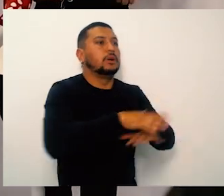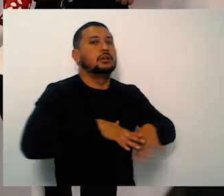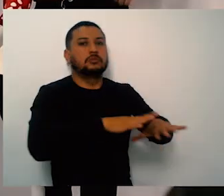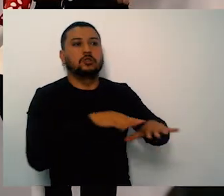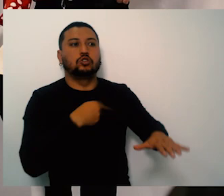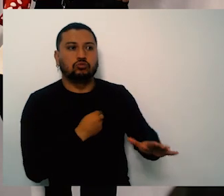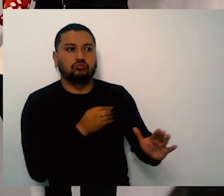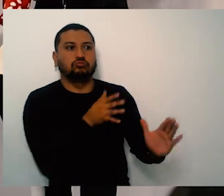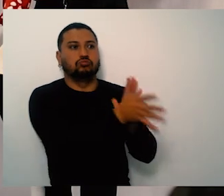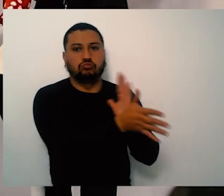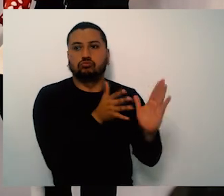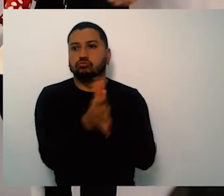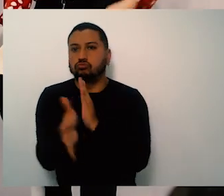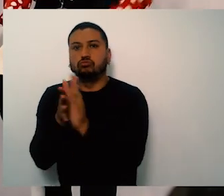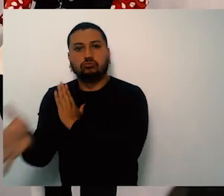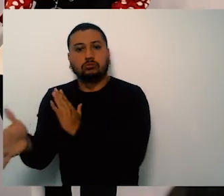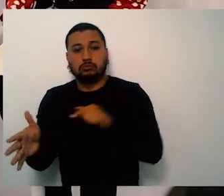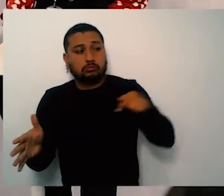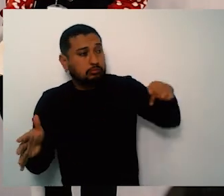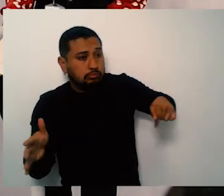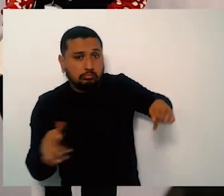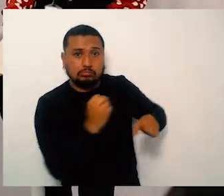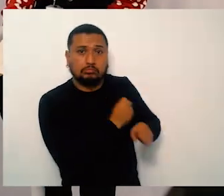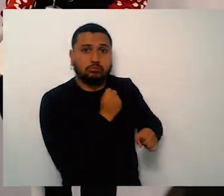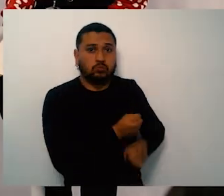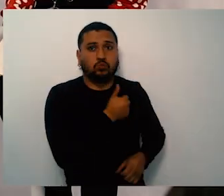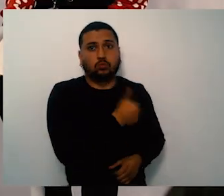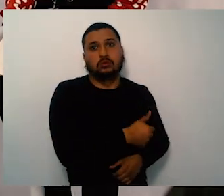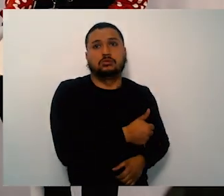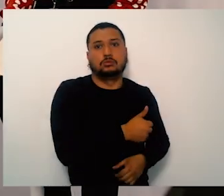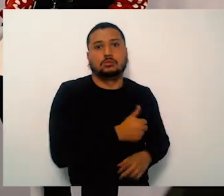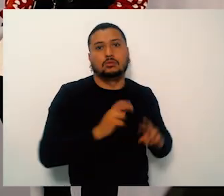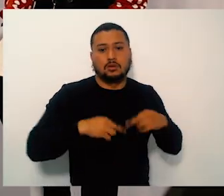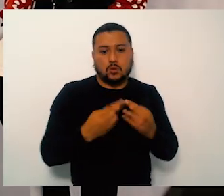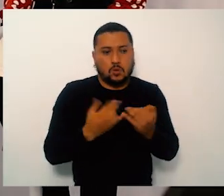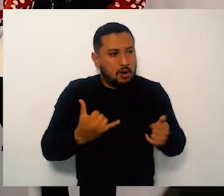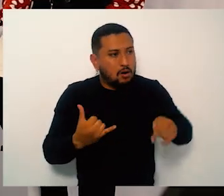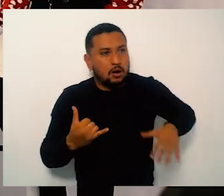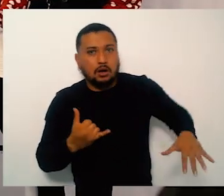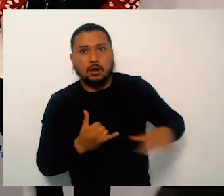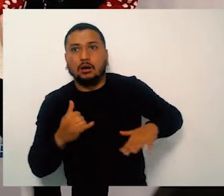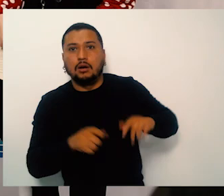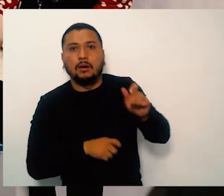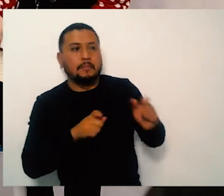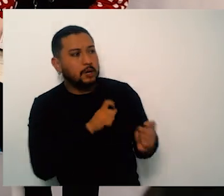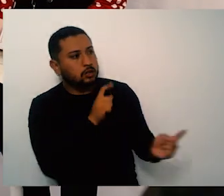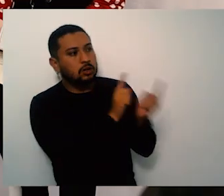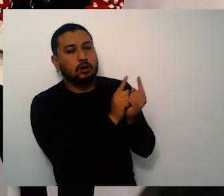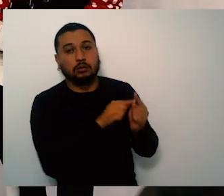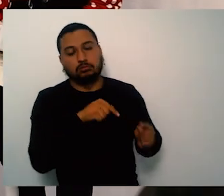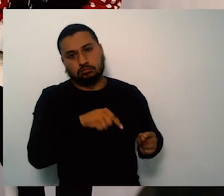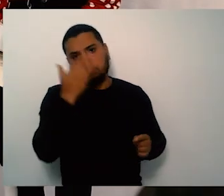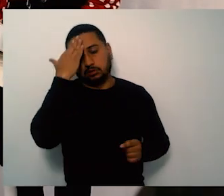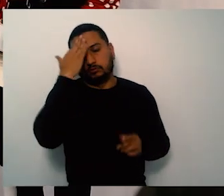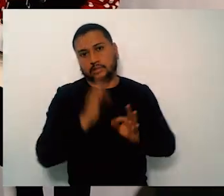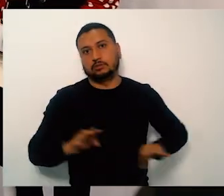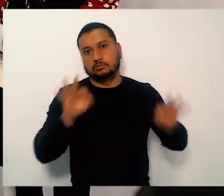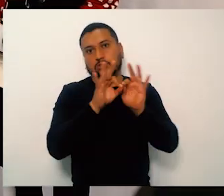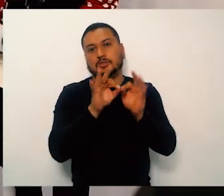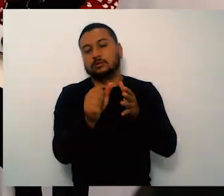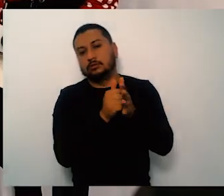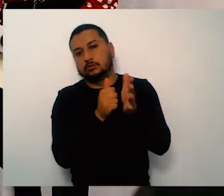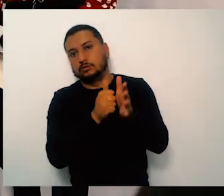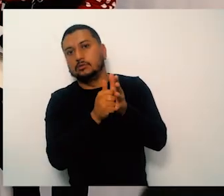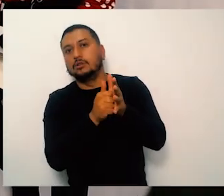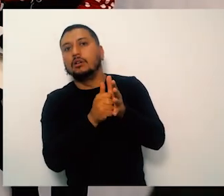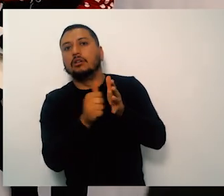permiten hacerlo entonces hay desabastecimiento de algunos medicamentos pero claro el tema y la preocupación que tiene don